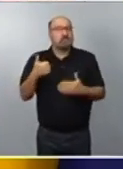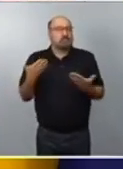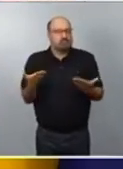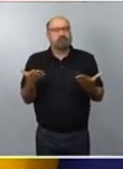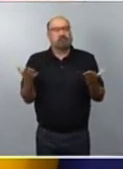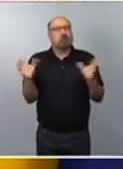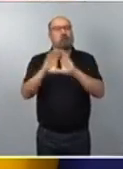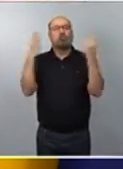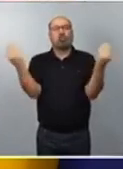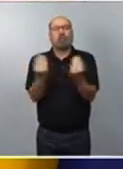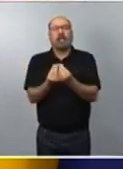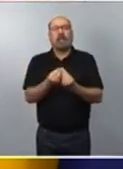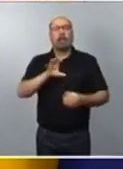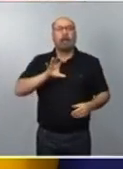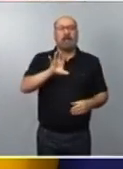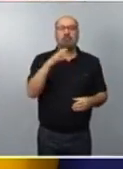de país.